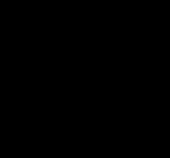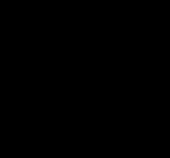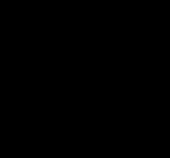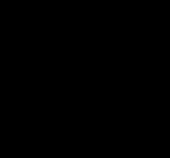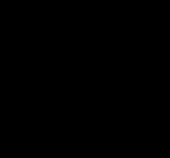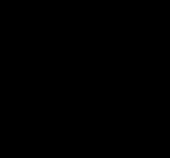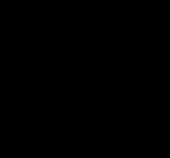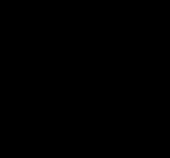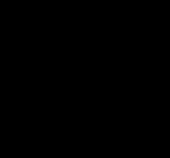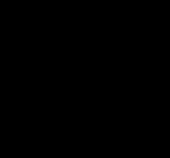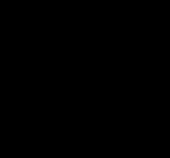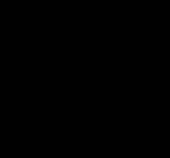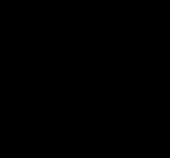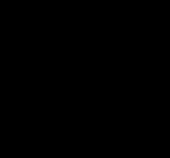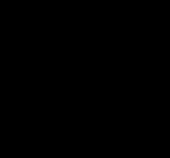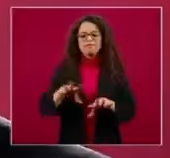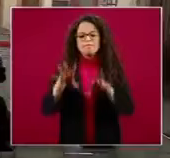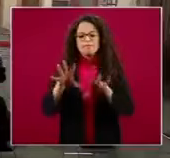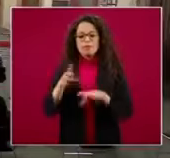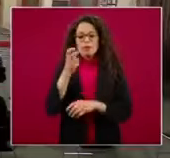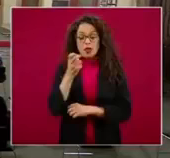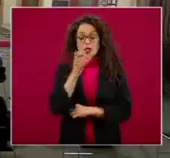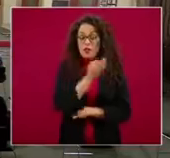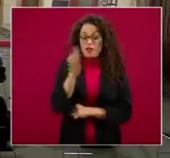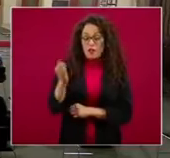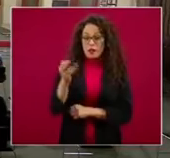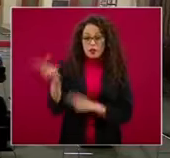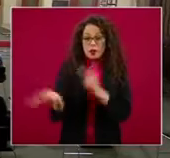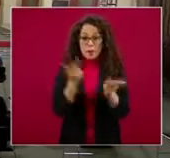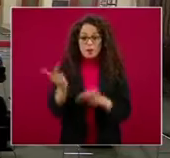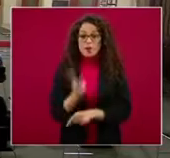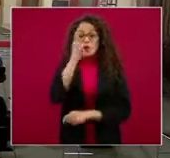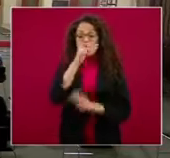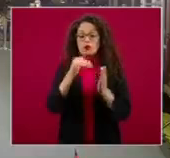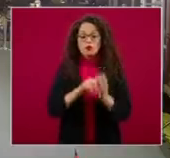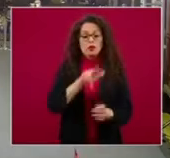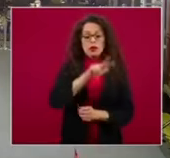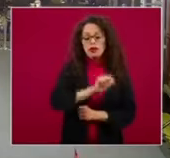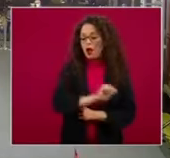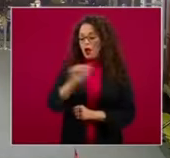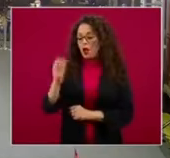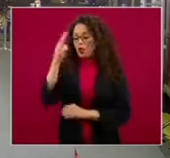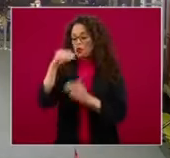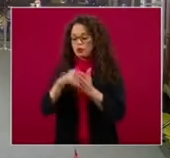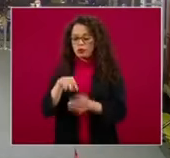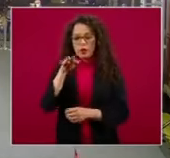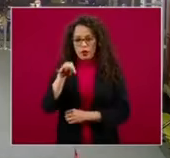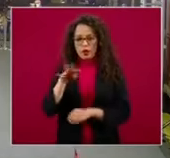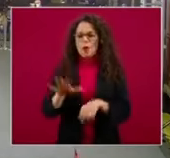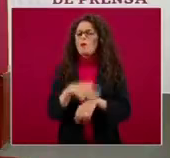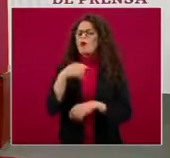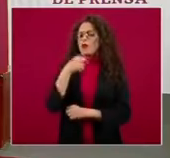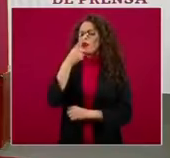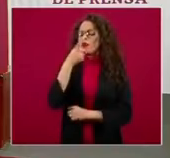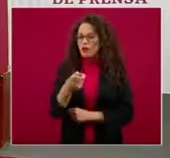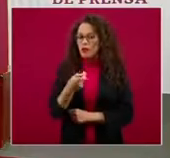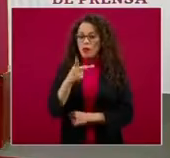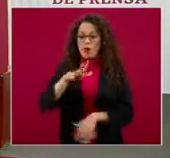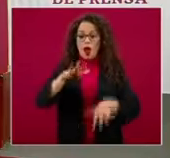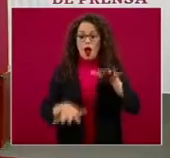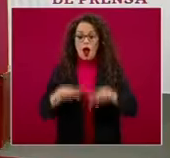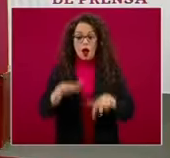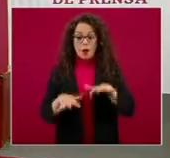aquí la fecha de la encuesta es dos mil dieciocho, dos mil diecinueve, y esto lo digo porque a veces cuando aparece la ENSANUT